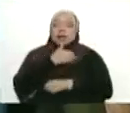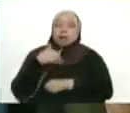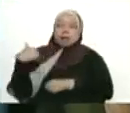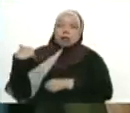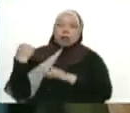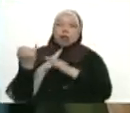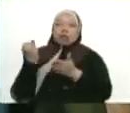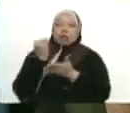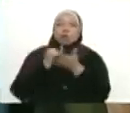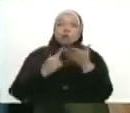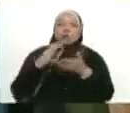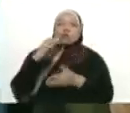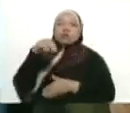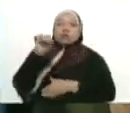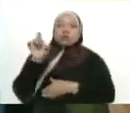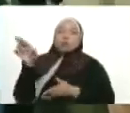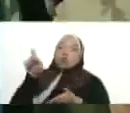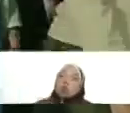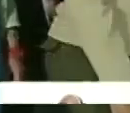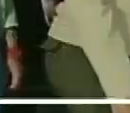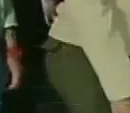información Marilyn Barri, con ella devolvemos el paso al estudio. Adelante. Gracias.